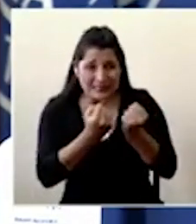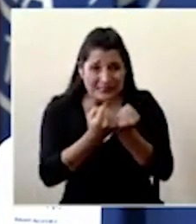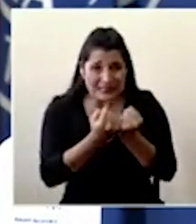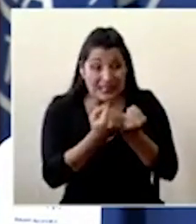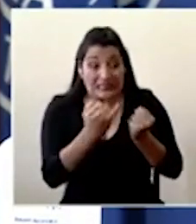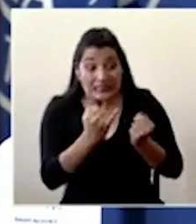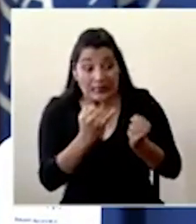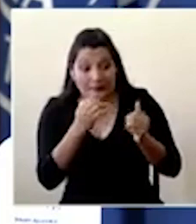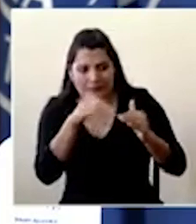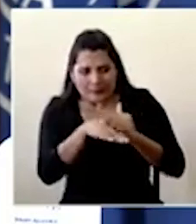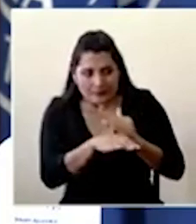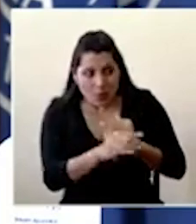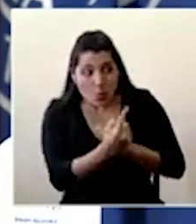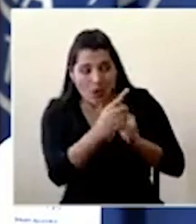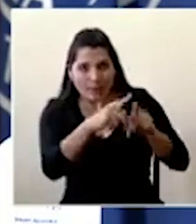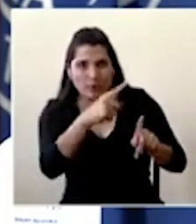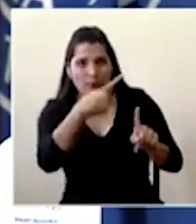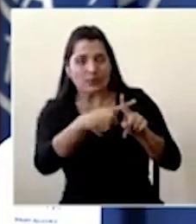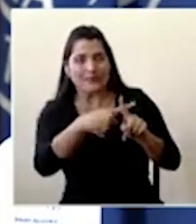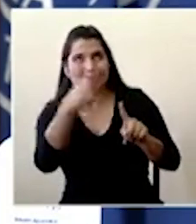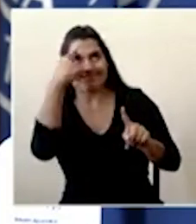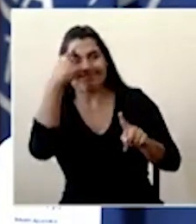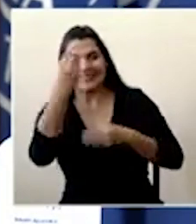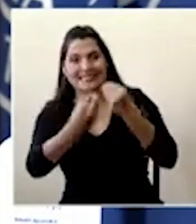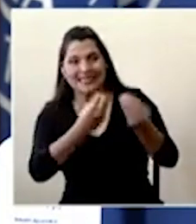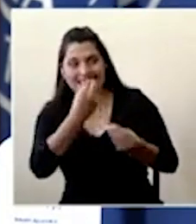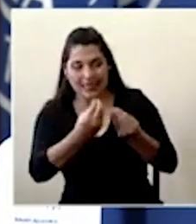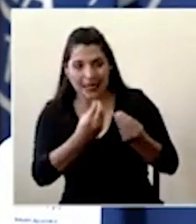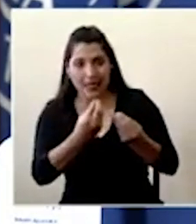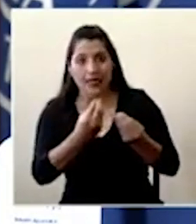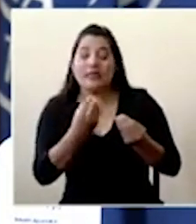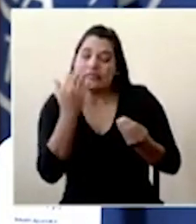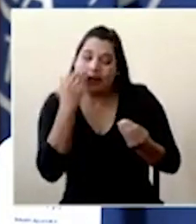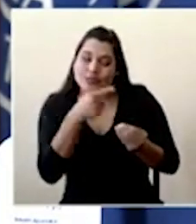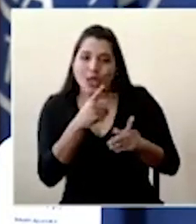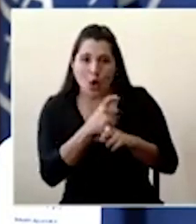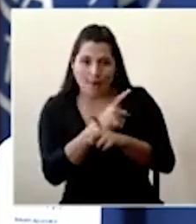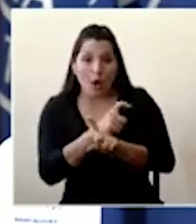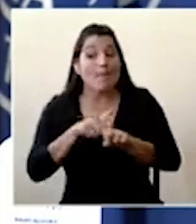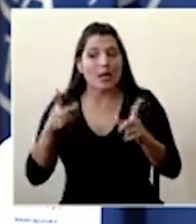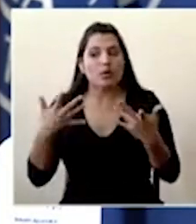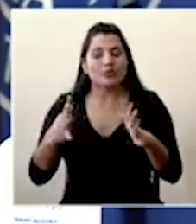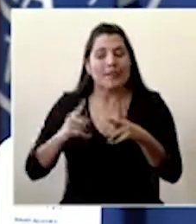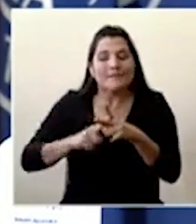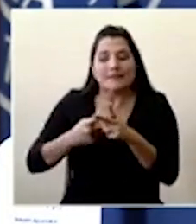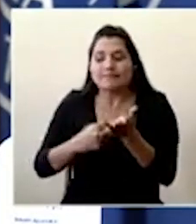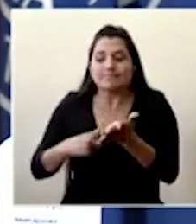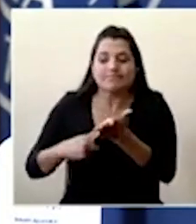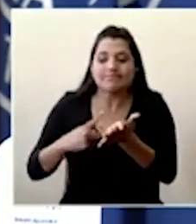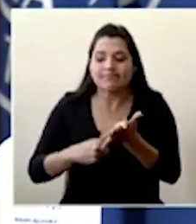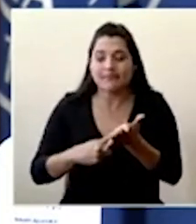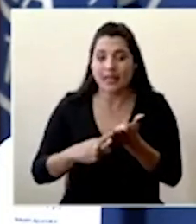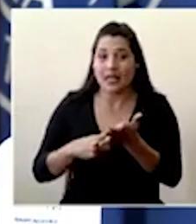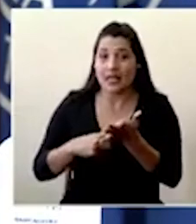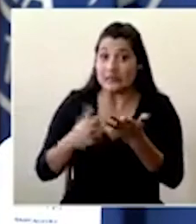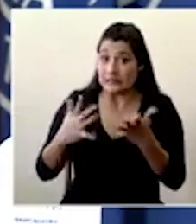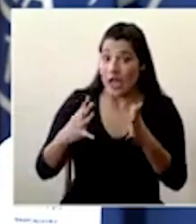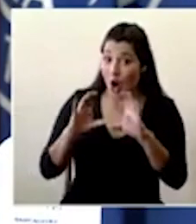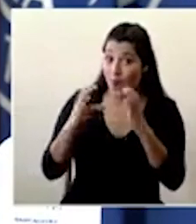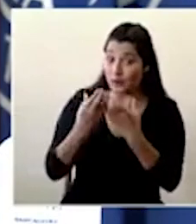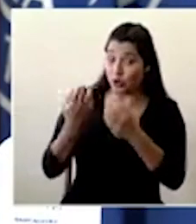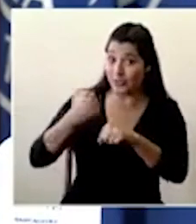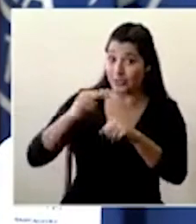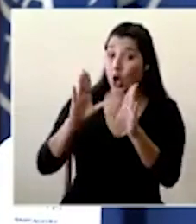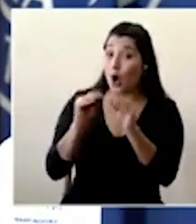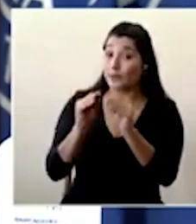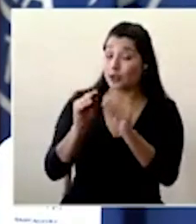fácil de manejar sabemos que por las características que tienen este tipo de asentamientos se hace complejo pero sí se ha estado abordando desde la misma comisión nacional de emergencias de ese tema